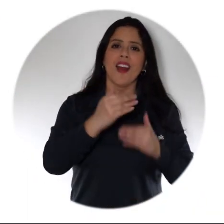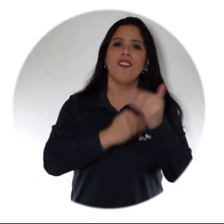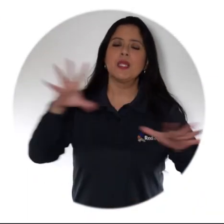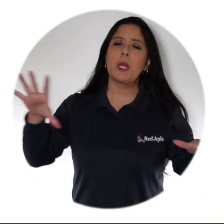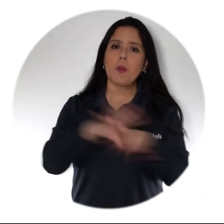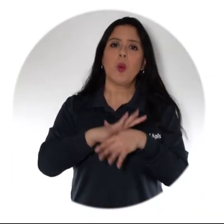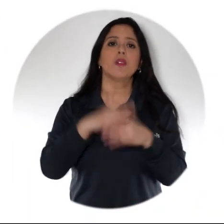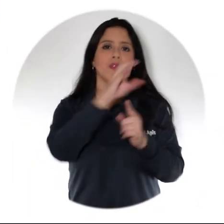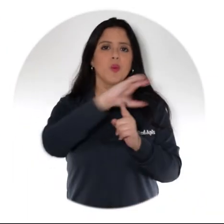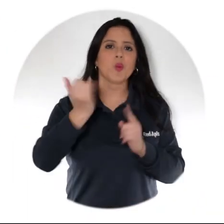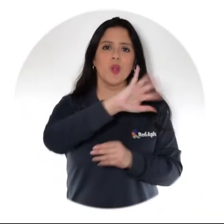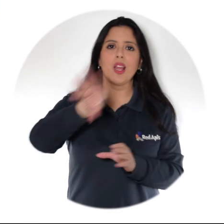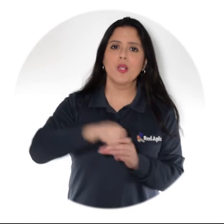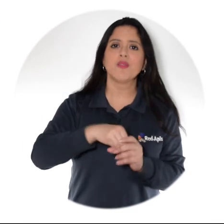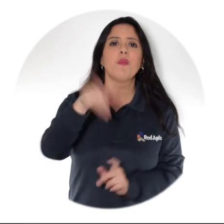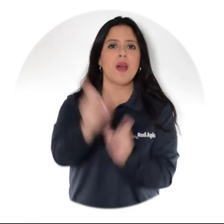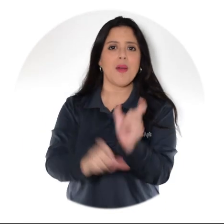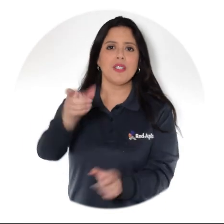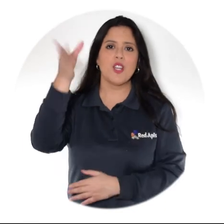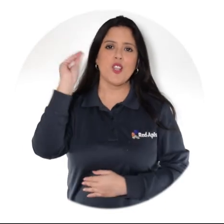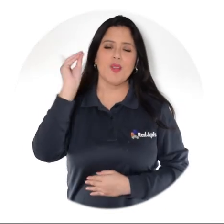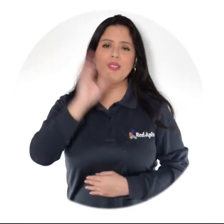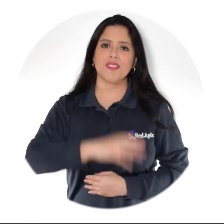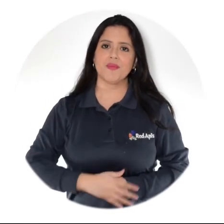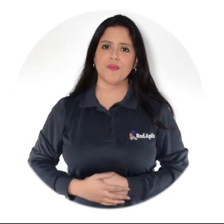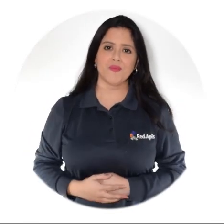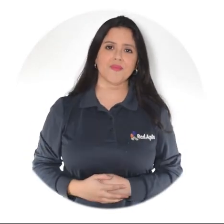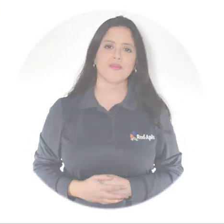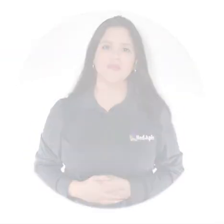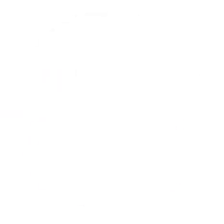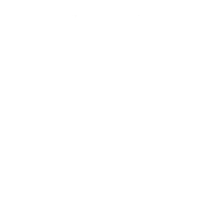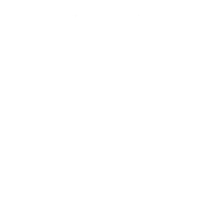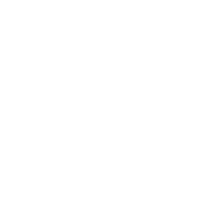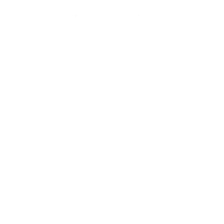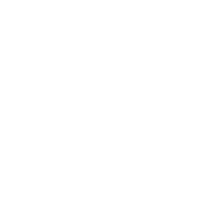avanzamos juntos hacia una cultura inclusiva para personas personas con discapacidad.